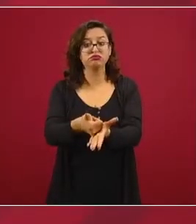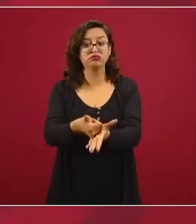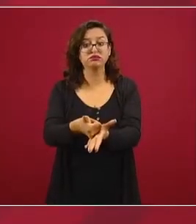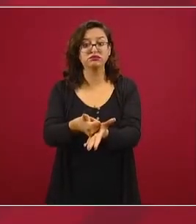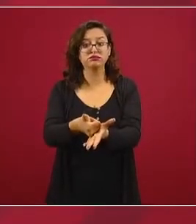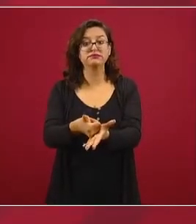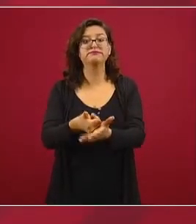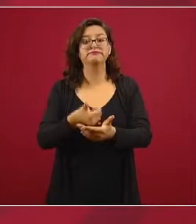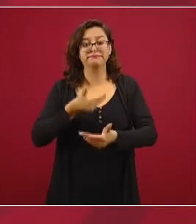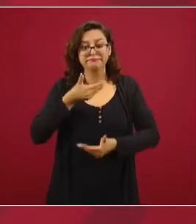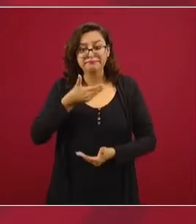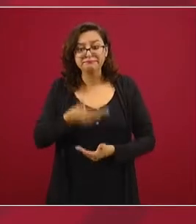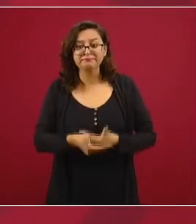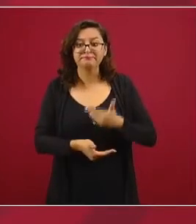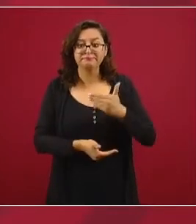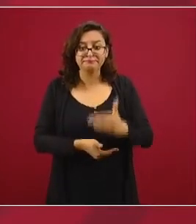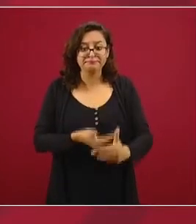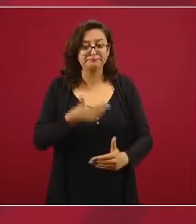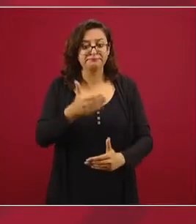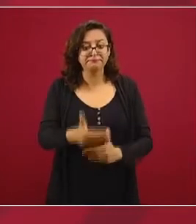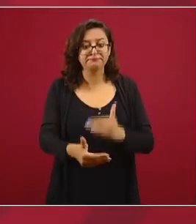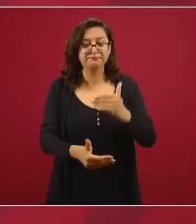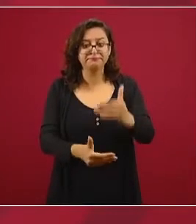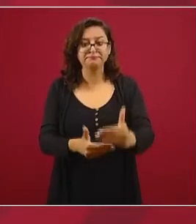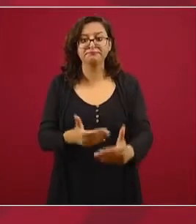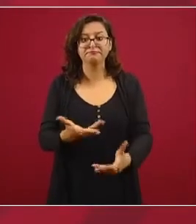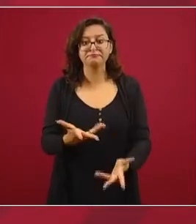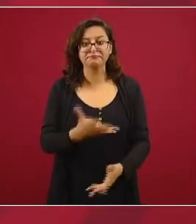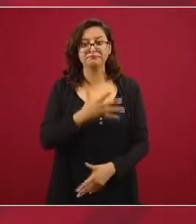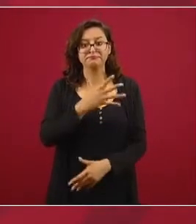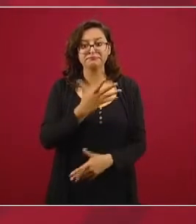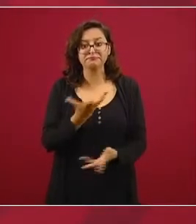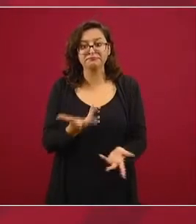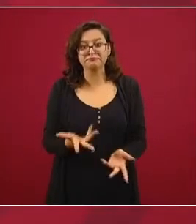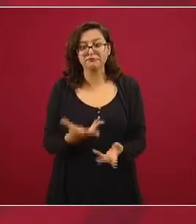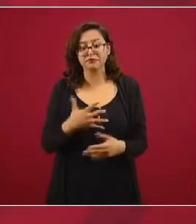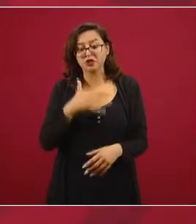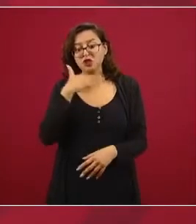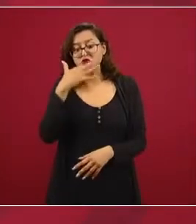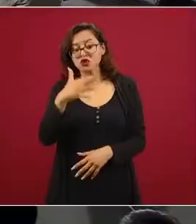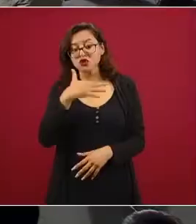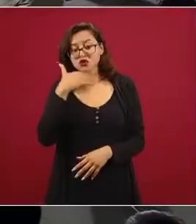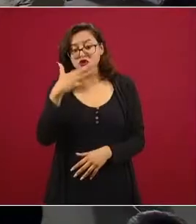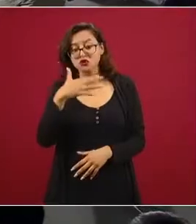a que ya no haya en el futuro